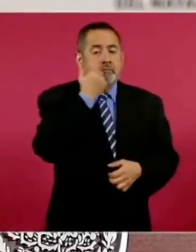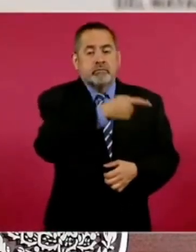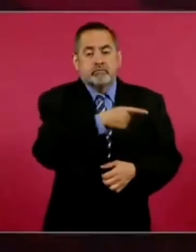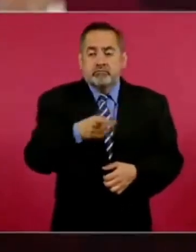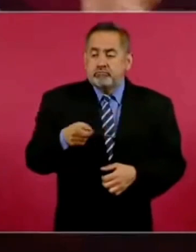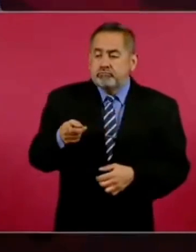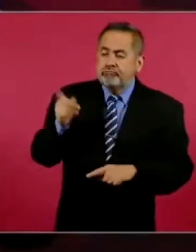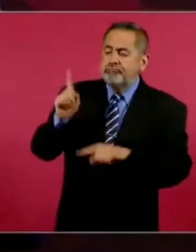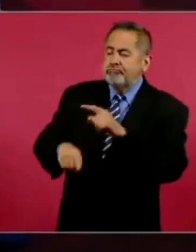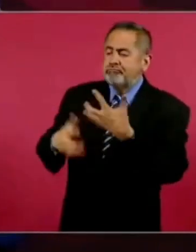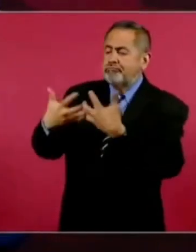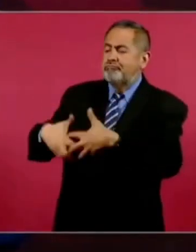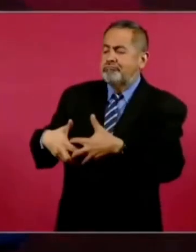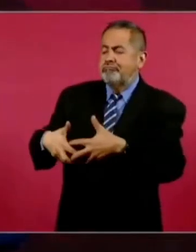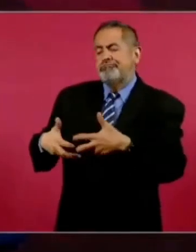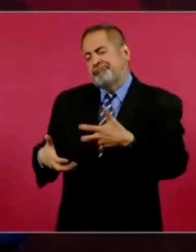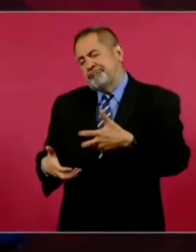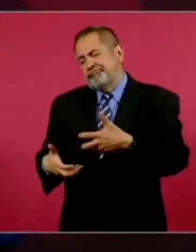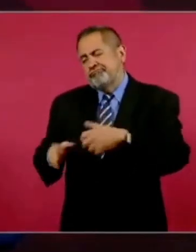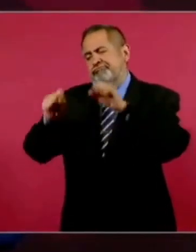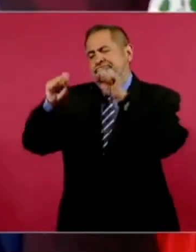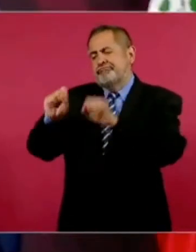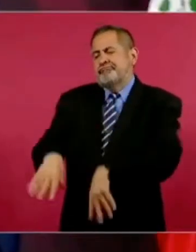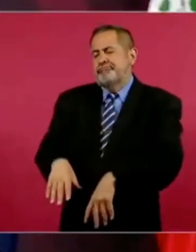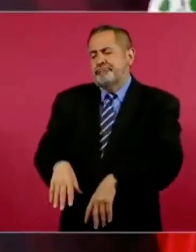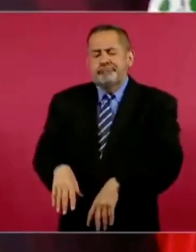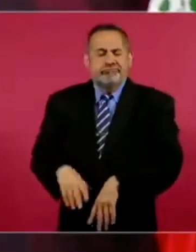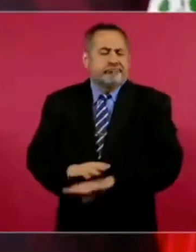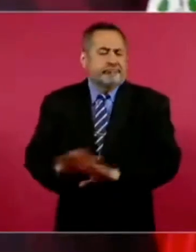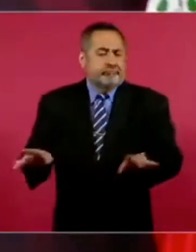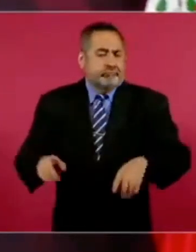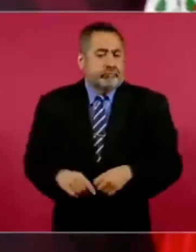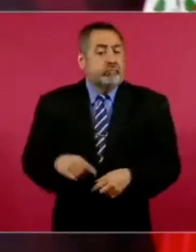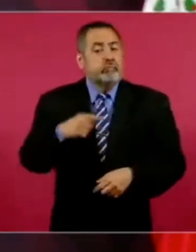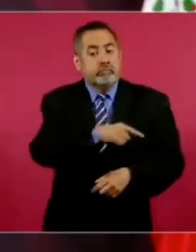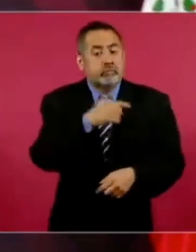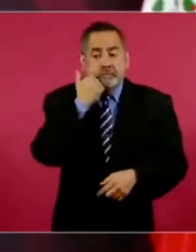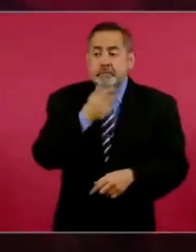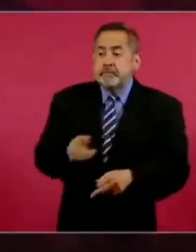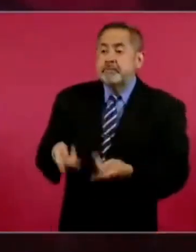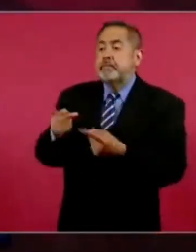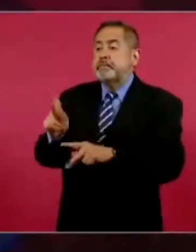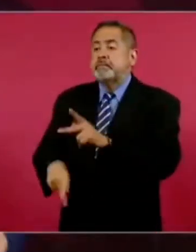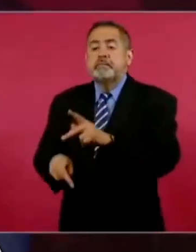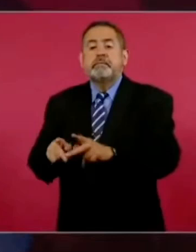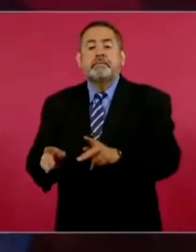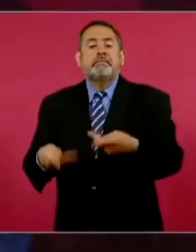convirtieran en chatarras, ya estaban vendiendo partes.